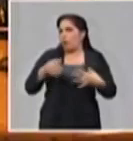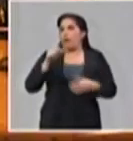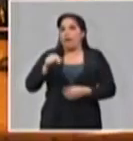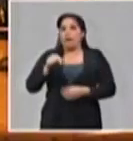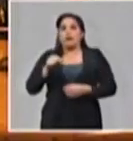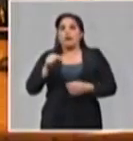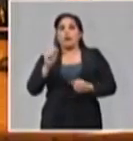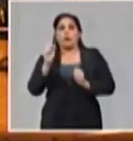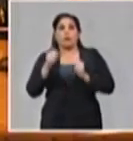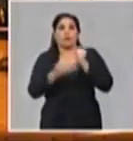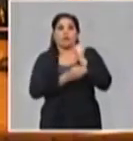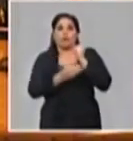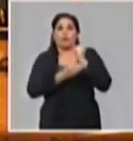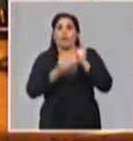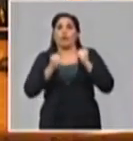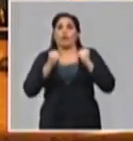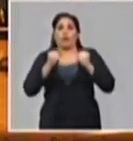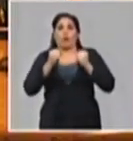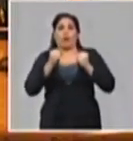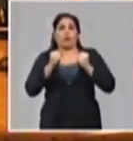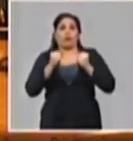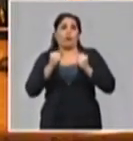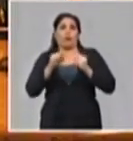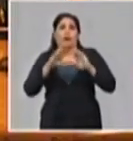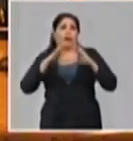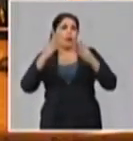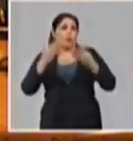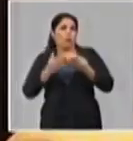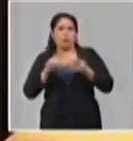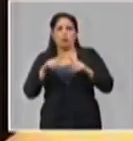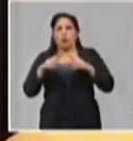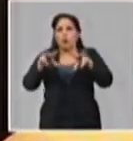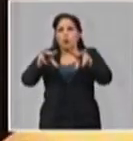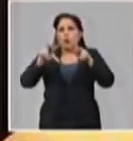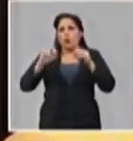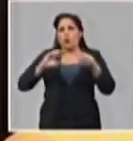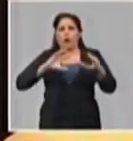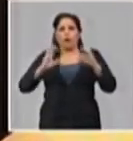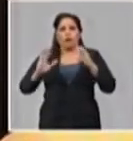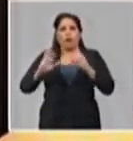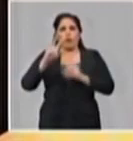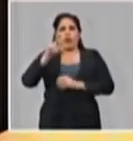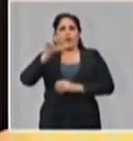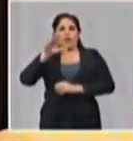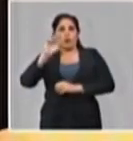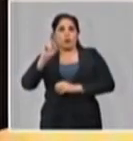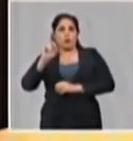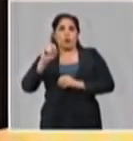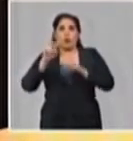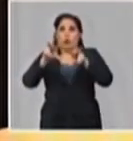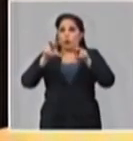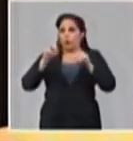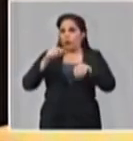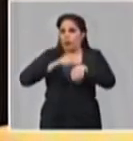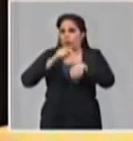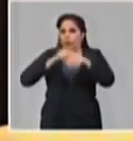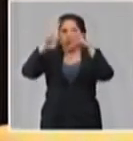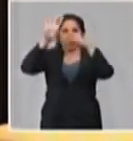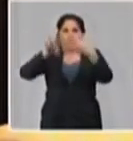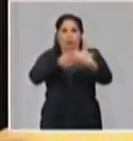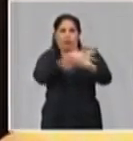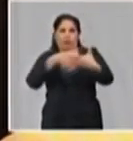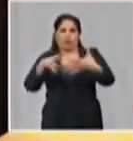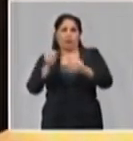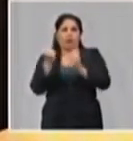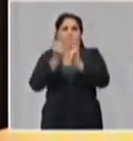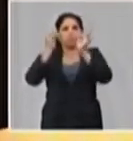amenaza potencial para todo el Orbex, por qué se habla de un nuevo coronavirus y qué indican en este minuto las estadísticas oficiales, es